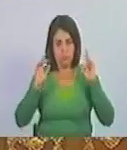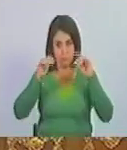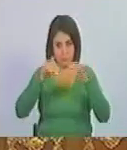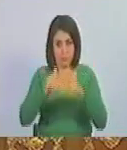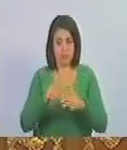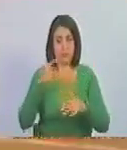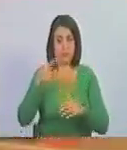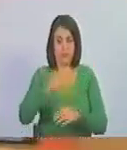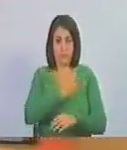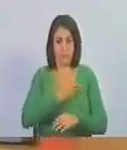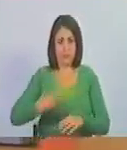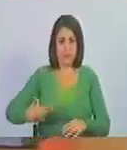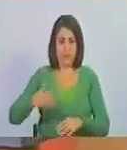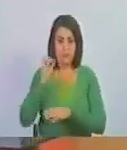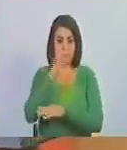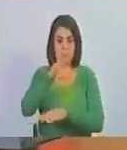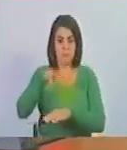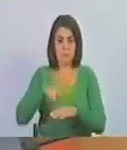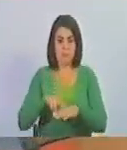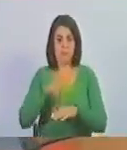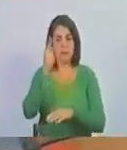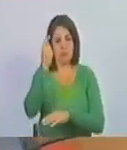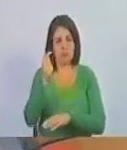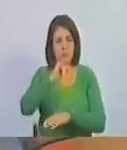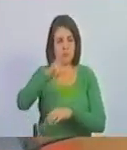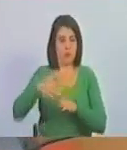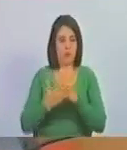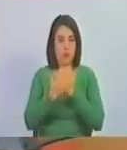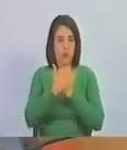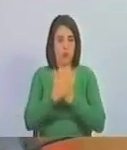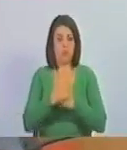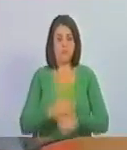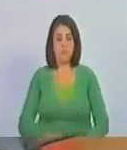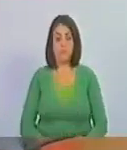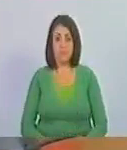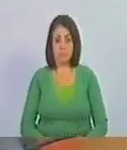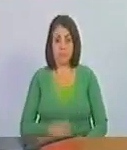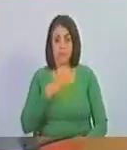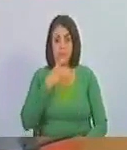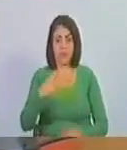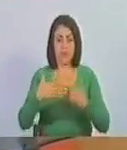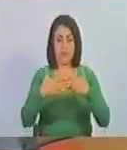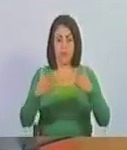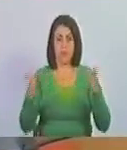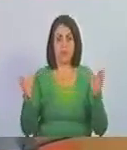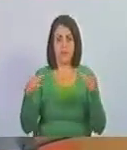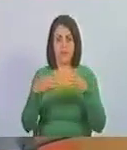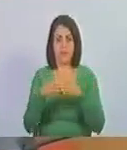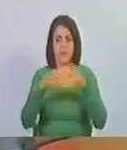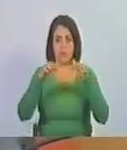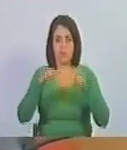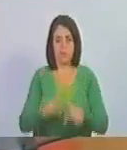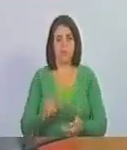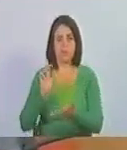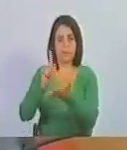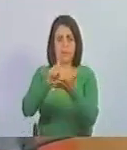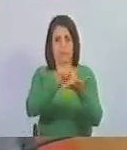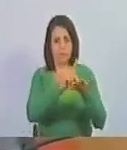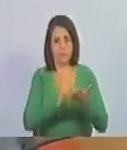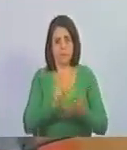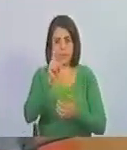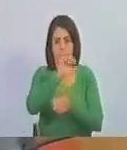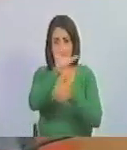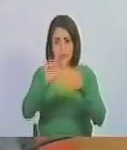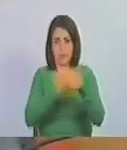reglamentario, el presidente de la Asamblea Nacional, diputado Jorge Rodríguez Gómez, declaró abierta la sesión ordinaria con la asistencia del